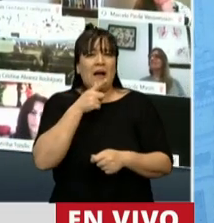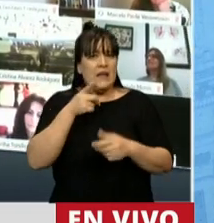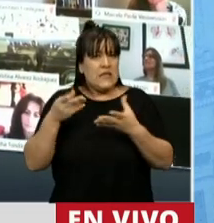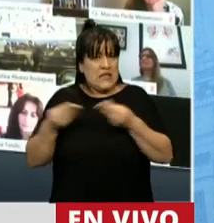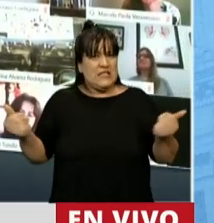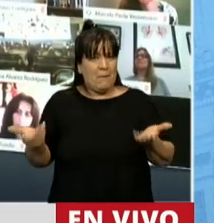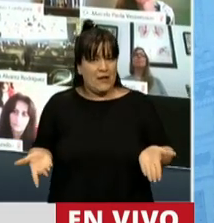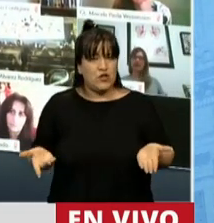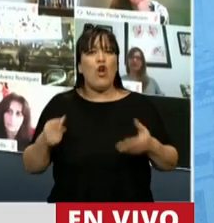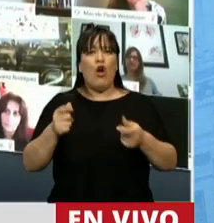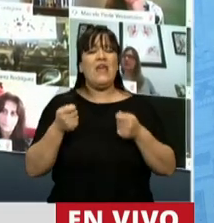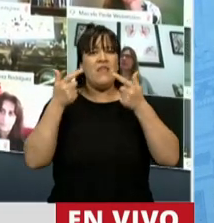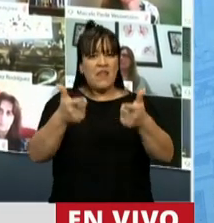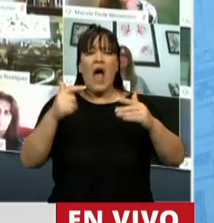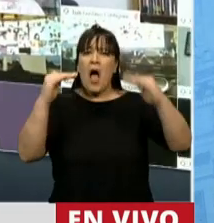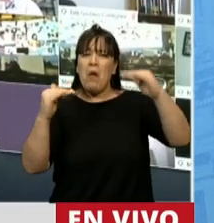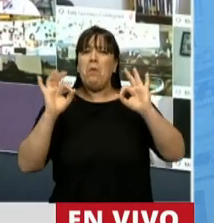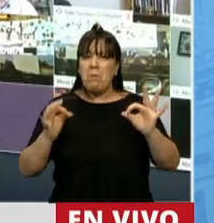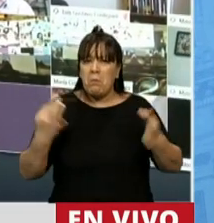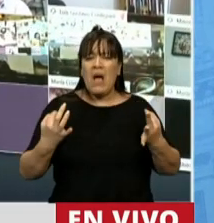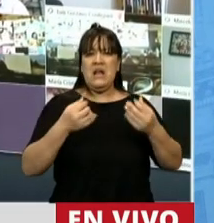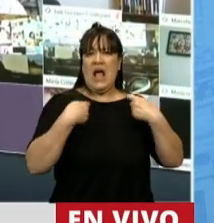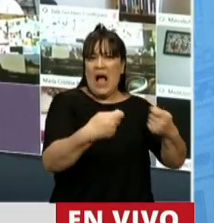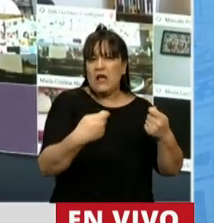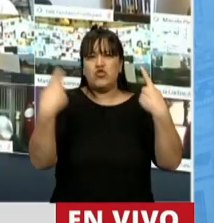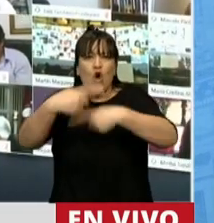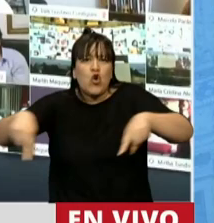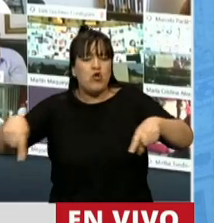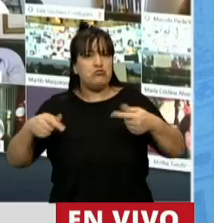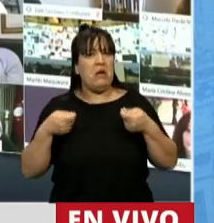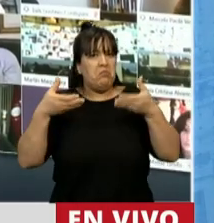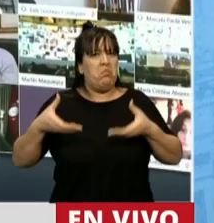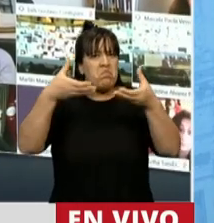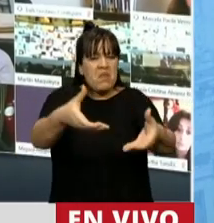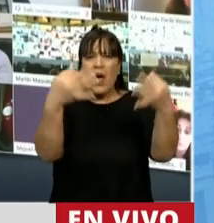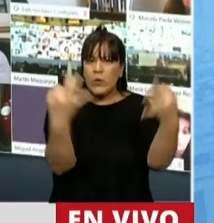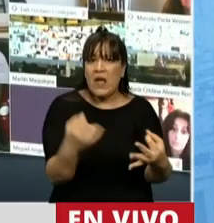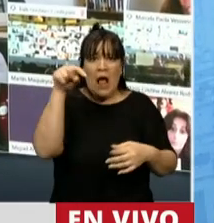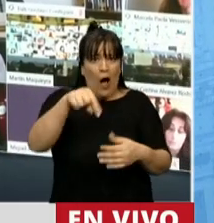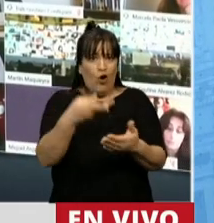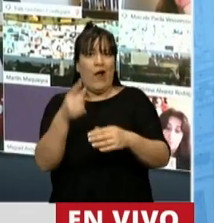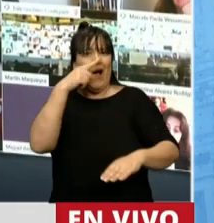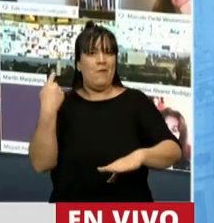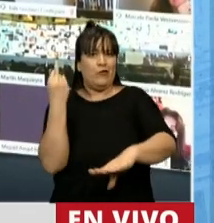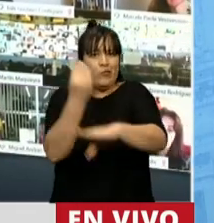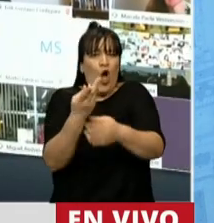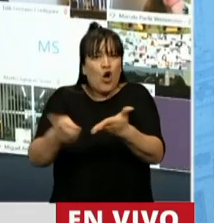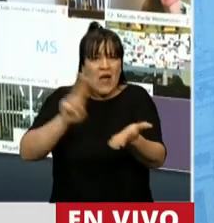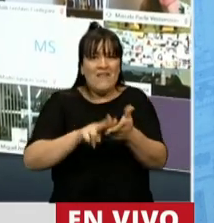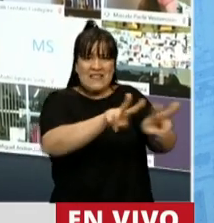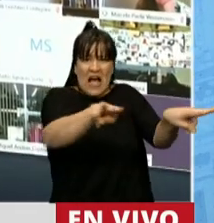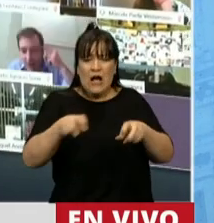Y entregamos una gestión equilibrada en gastos y en recursos. Y que ahora ustedes nuevamente lo transforman en déficit.